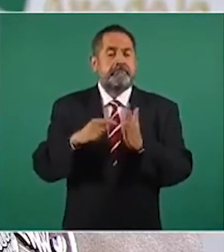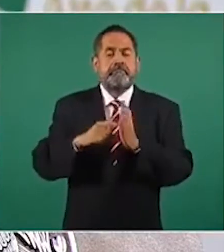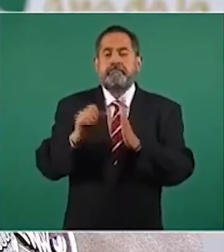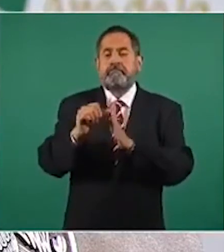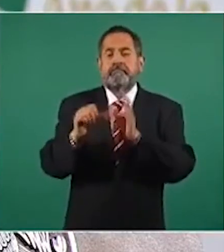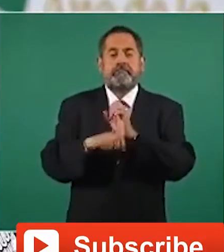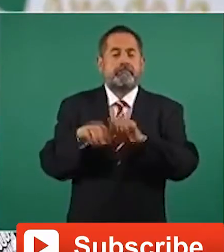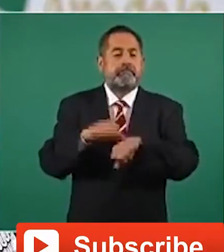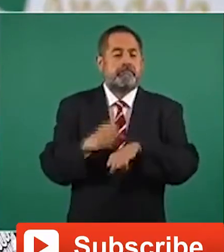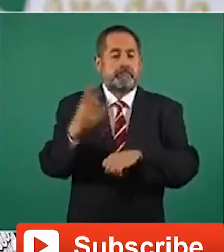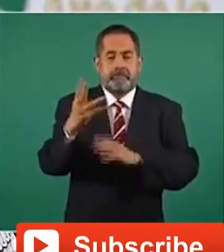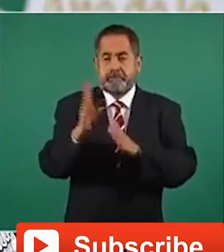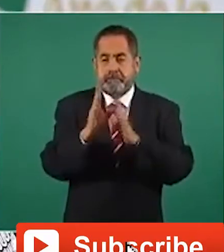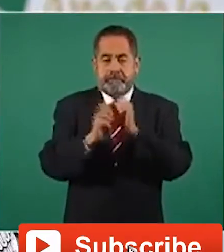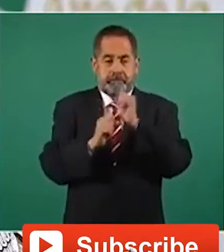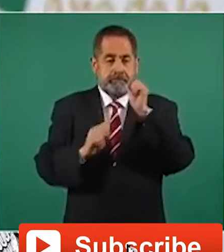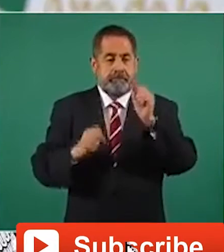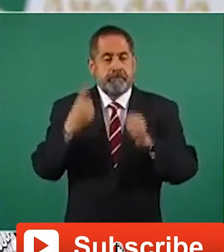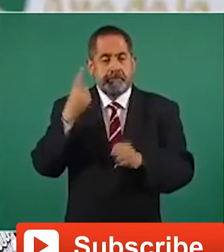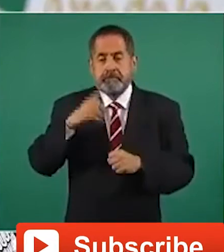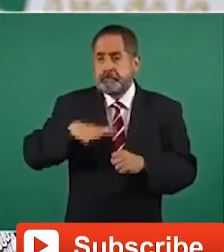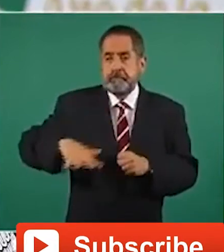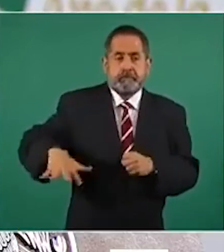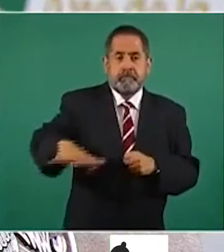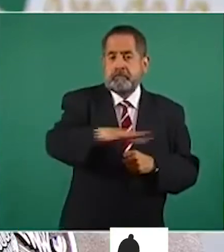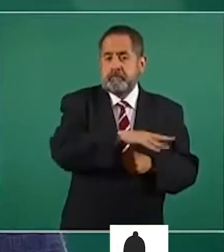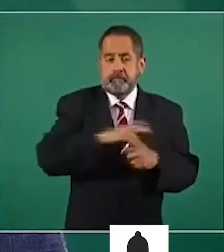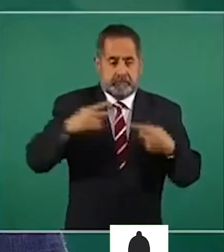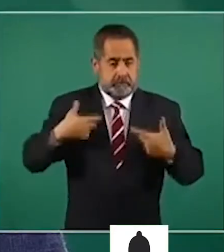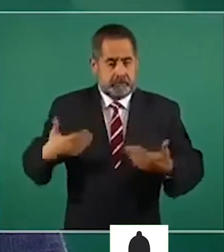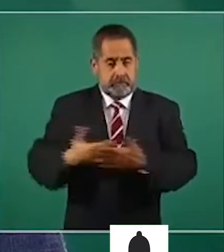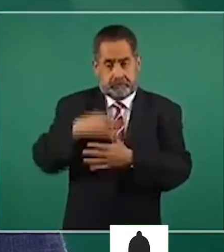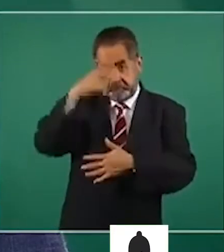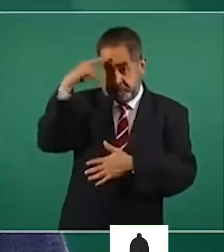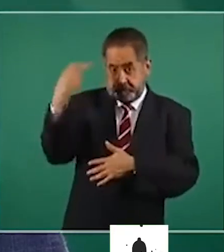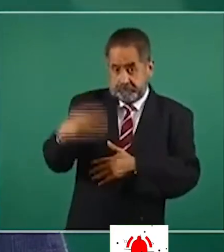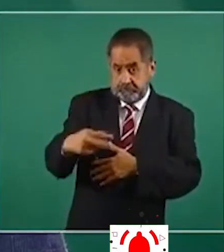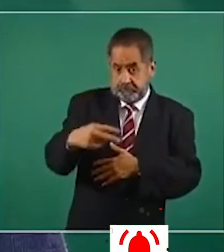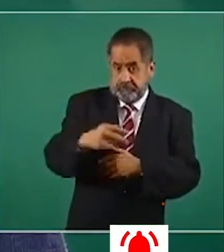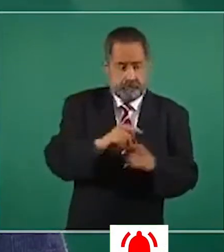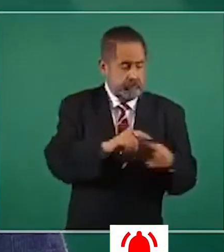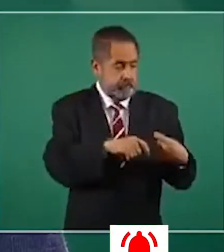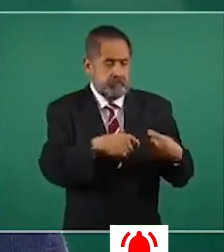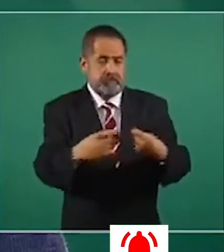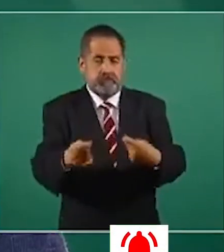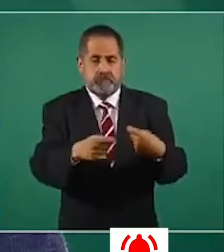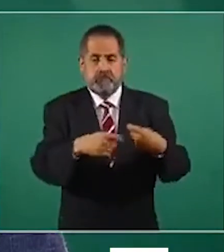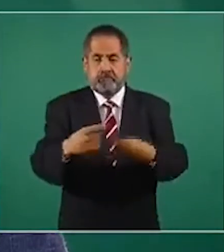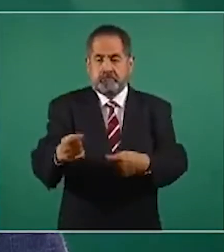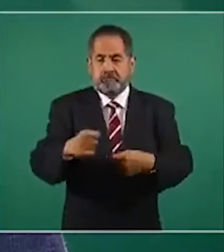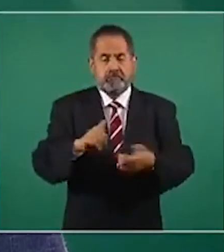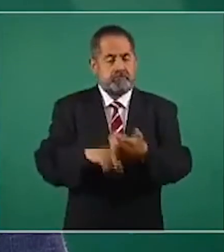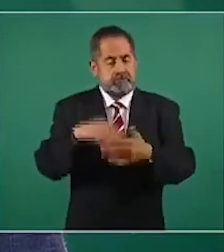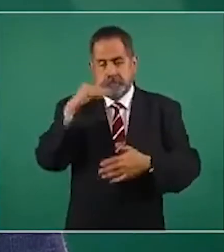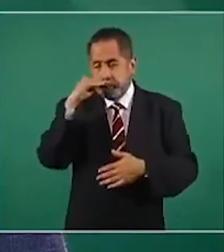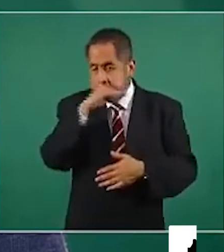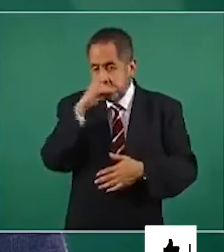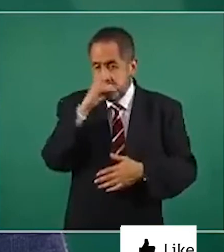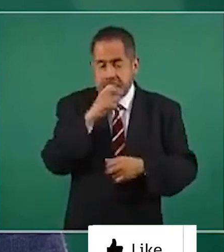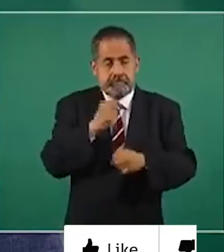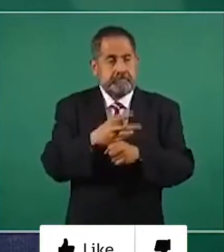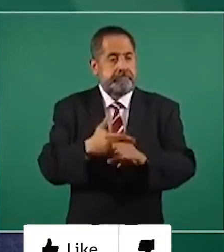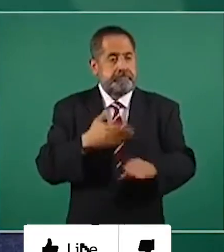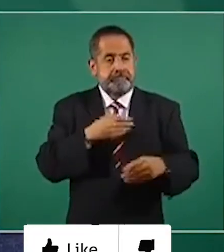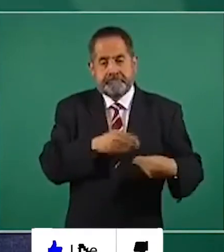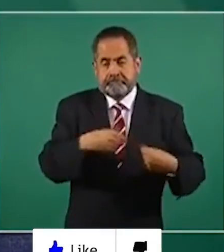la Constitución, para que los mexicanos y las mexicanas reciban cada día, de manera gratuita y oportuna, el